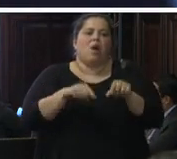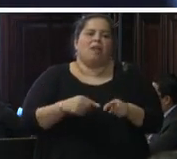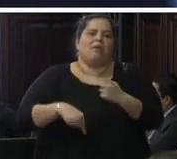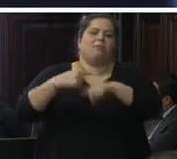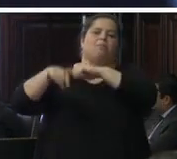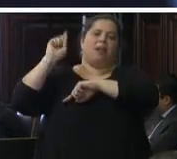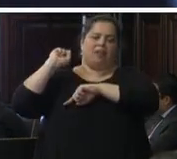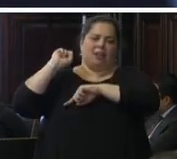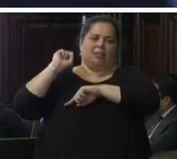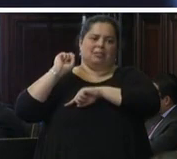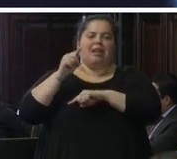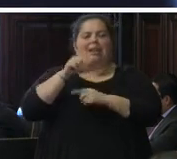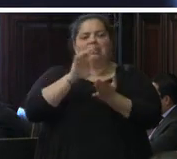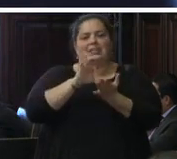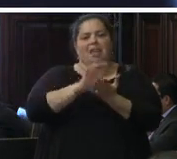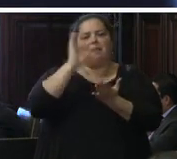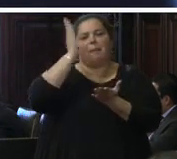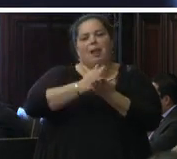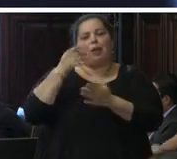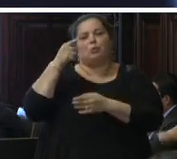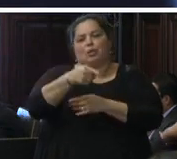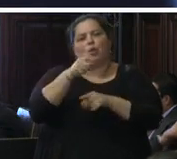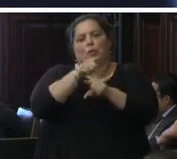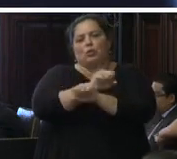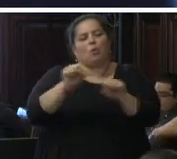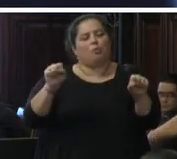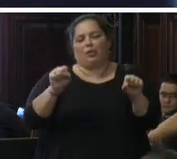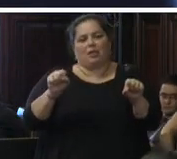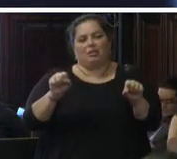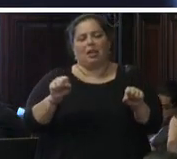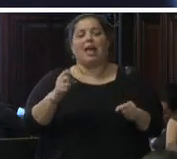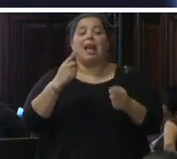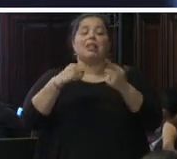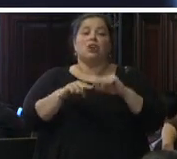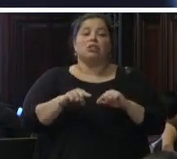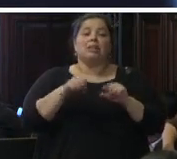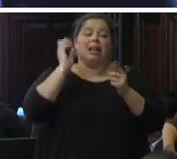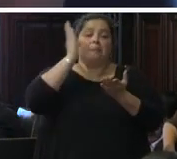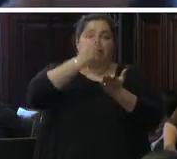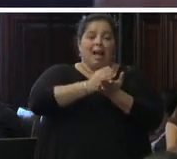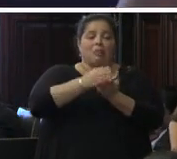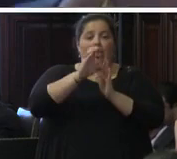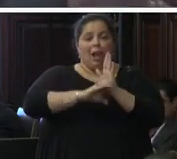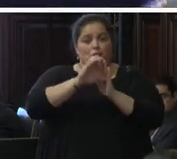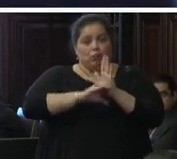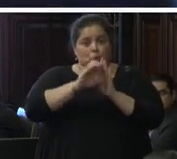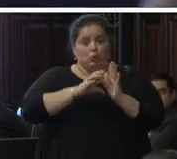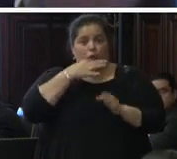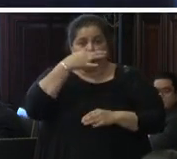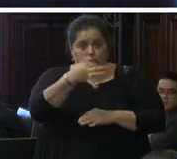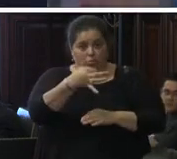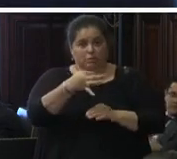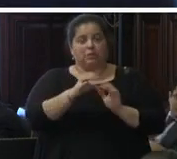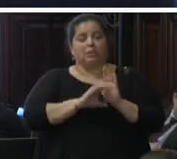realmente posible el mandato constitucional y quiero esa